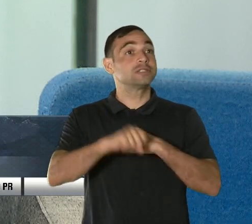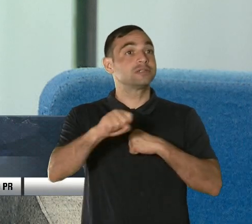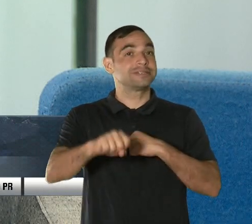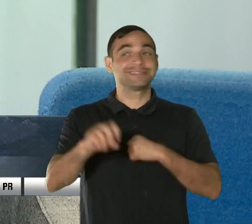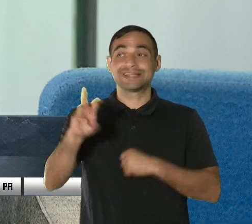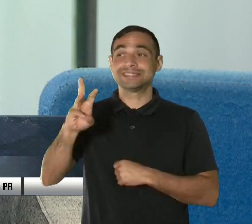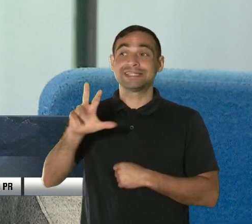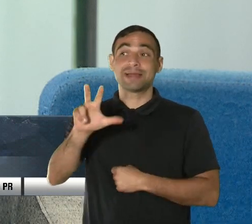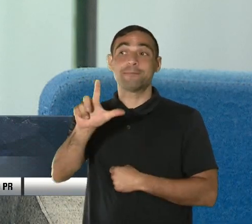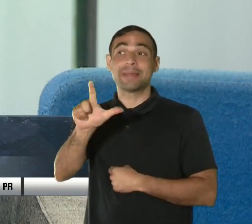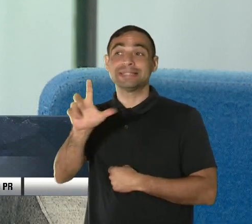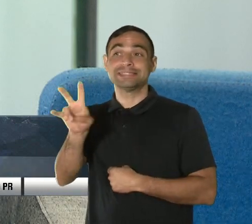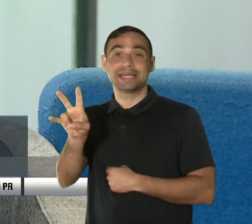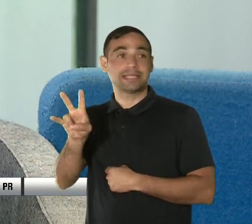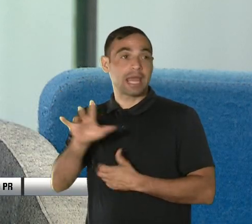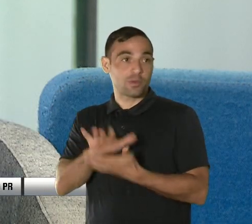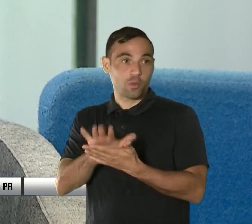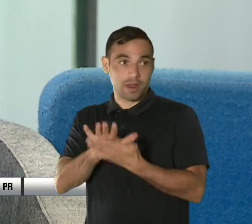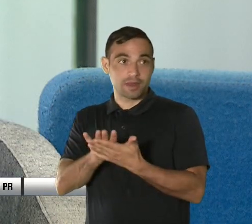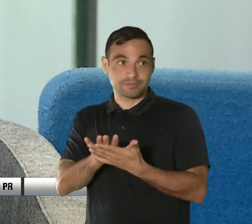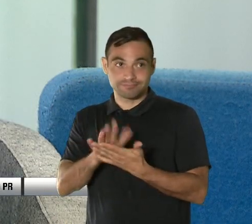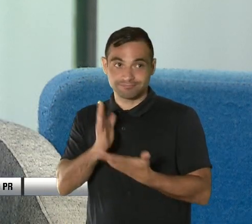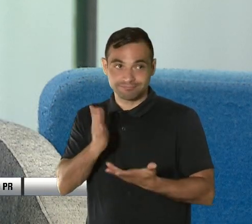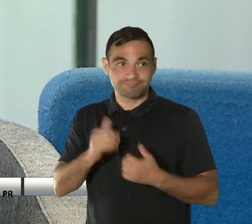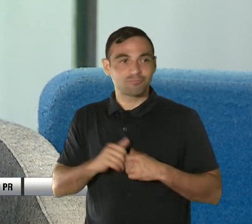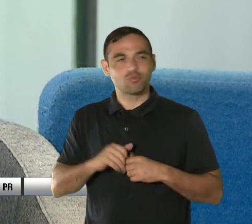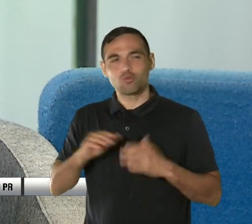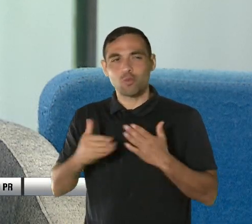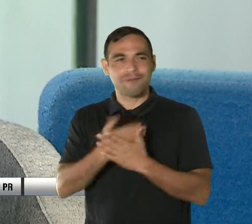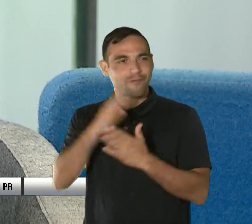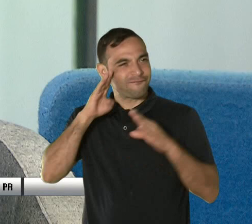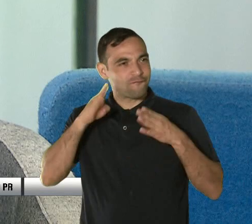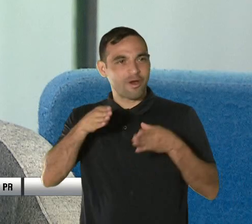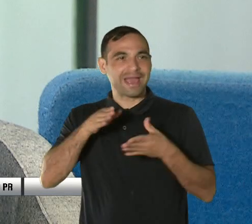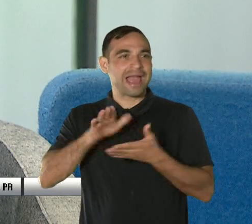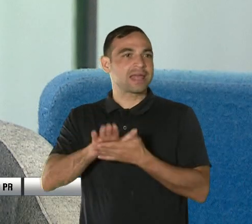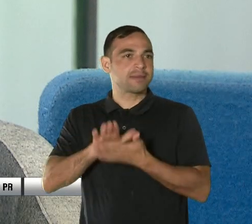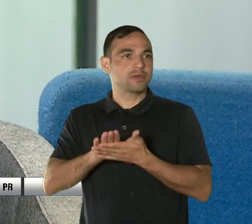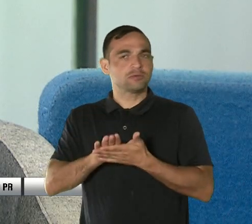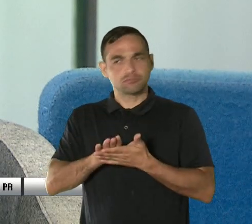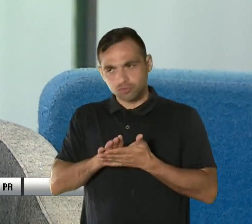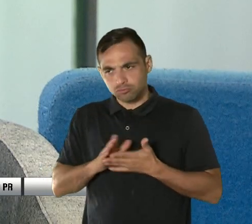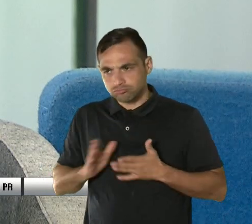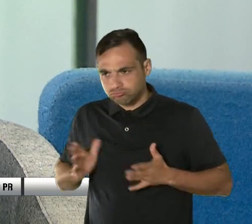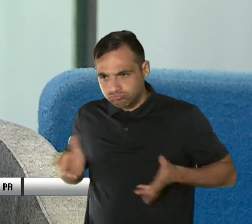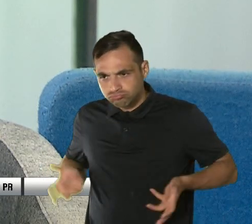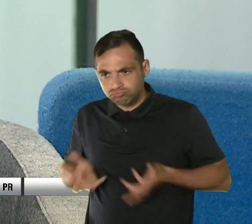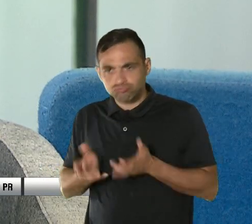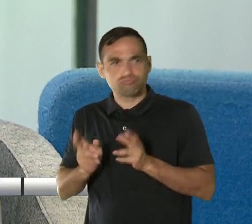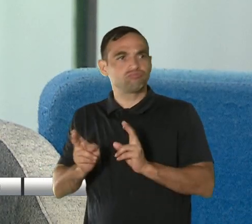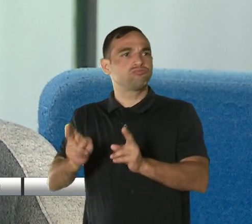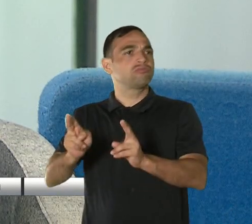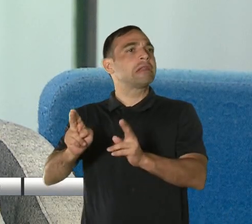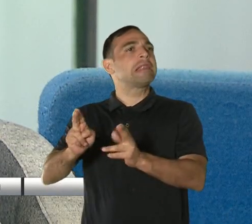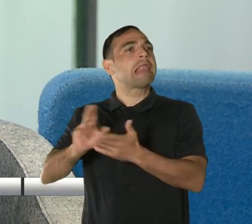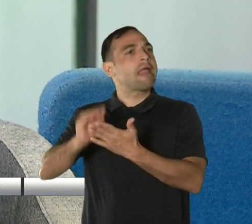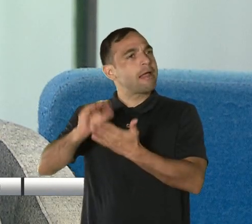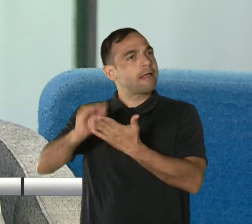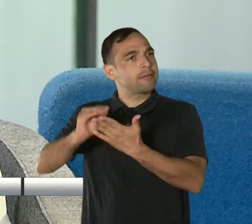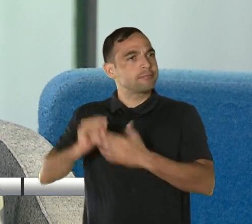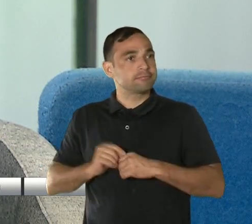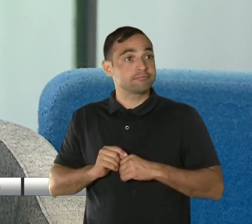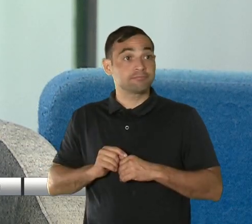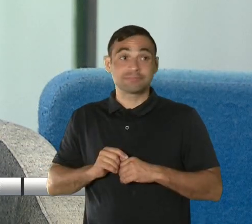escuelas. Tenemos un nuevo enfoque académico dirigido a la aceleración del aprendizaje. Queremos que luego de dos años de